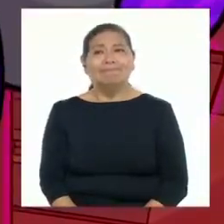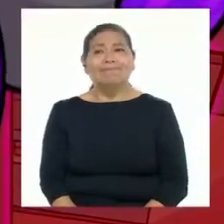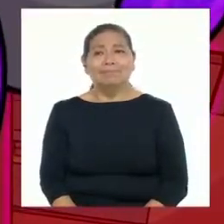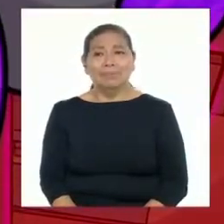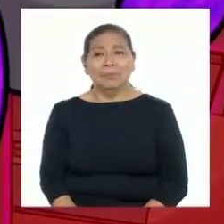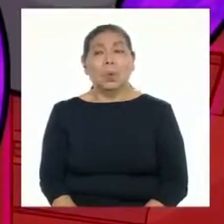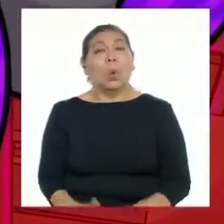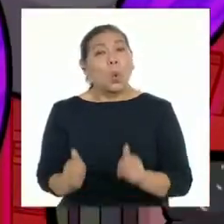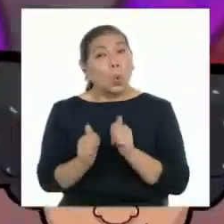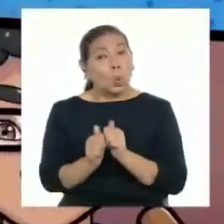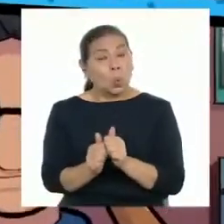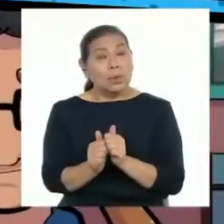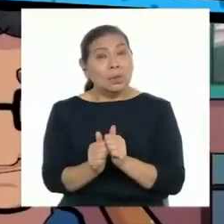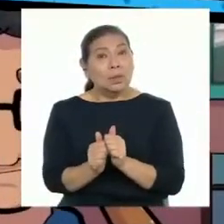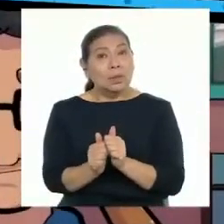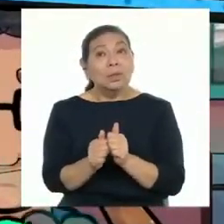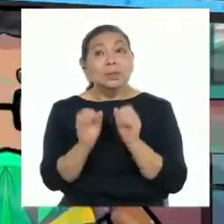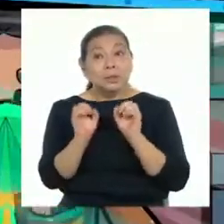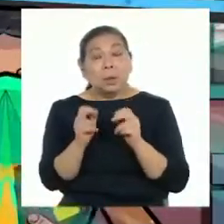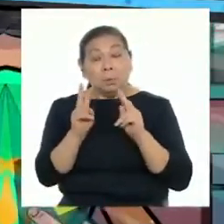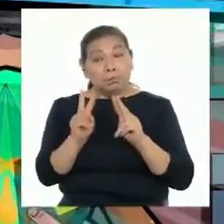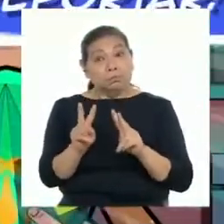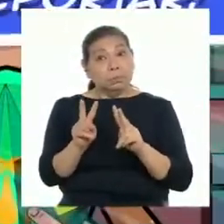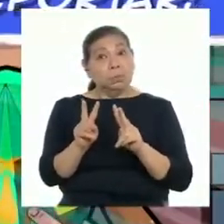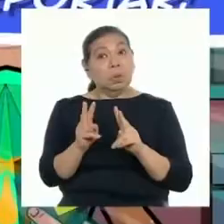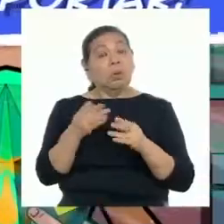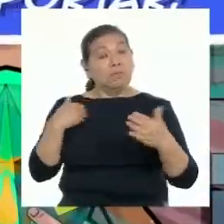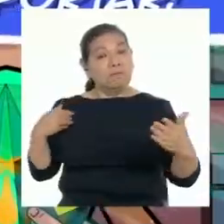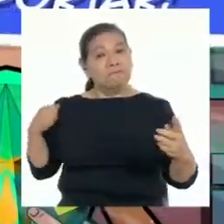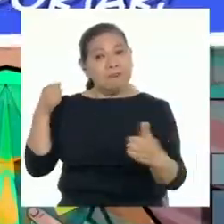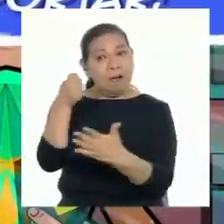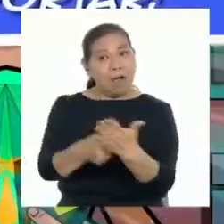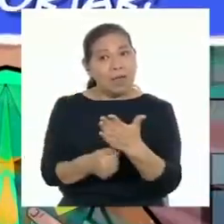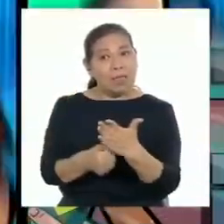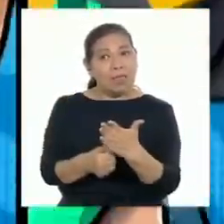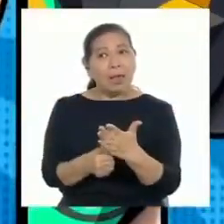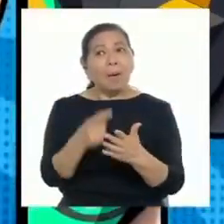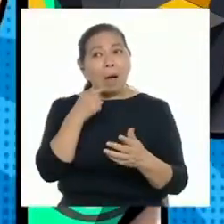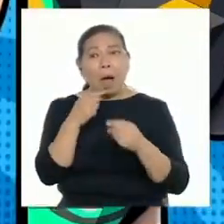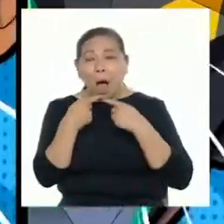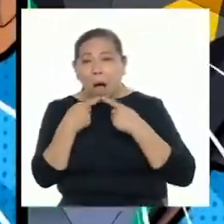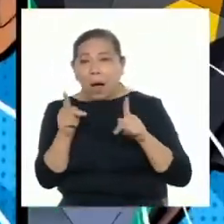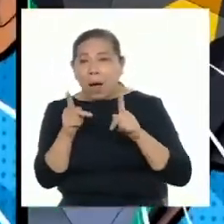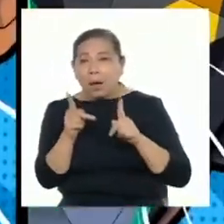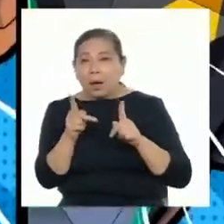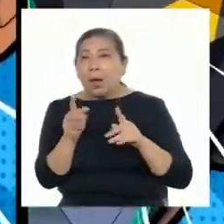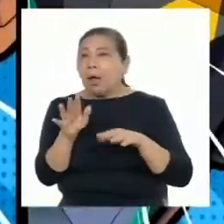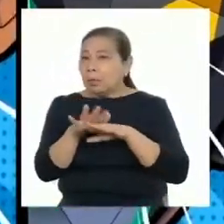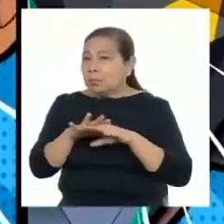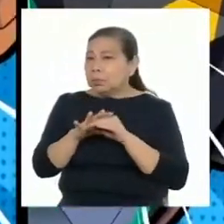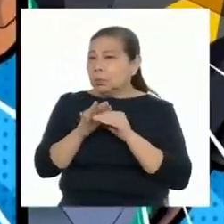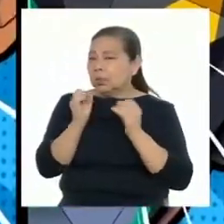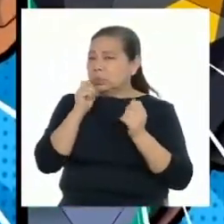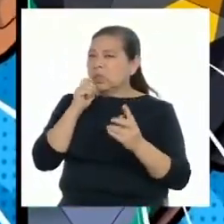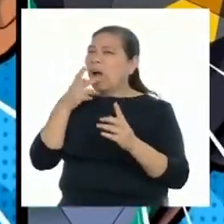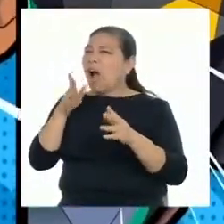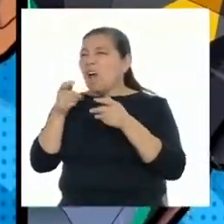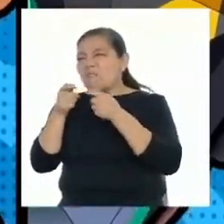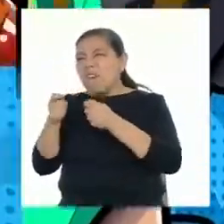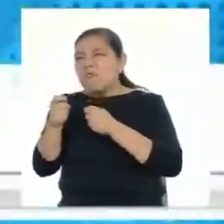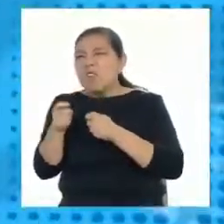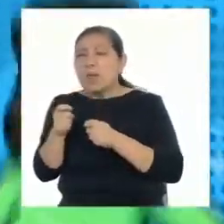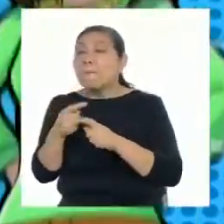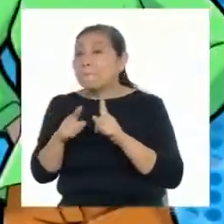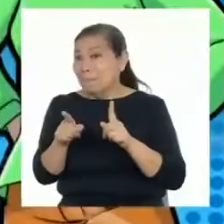Y junto a la Brigada Sí Se Ve, podremos enfrentarlos. Anímate a reportar y ayúdanos a frenar el acoso sexual.